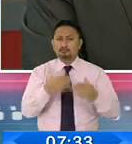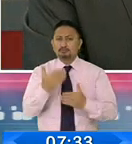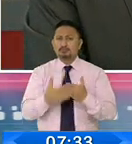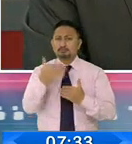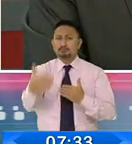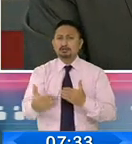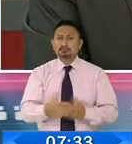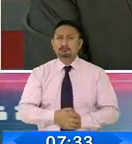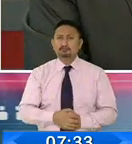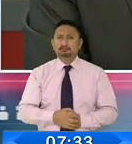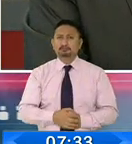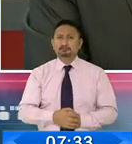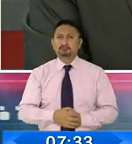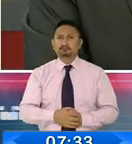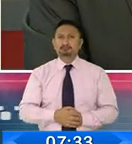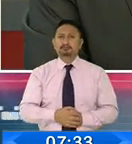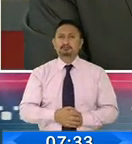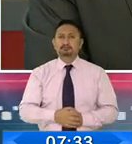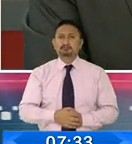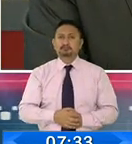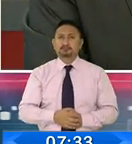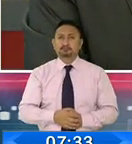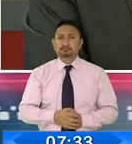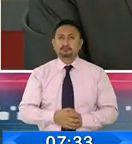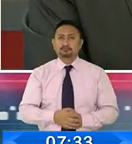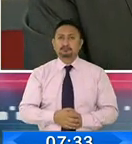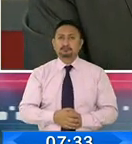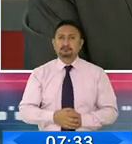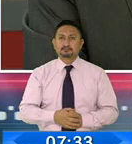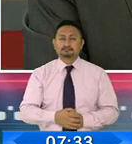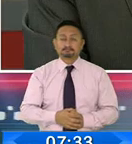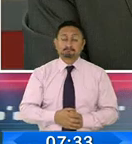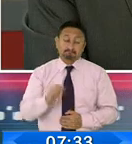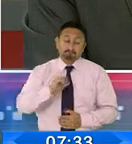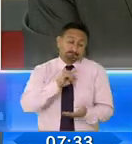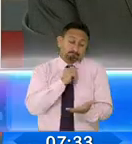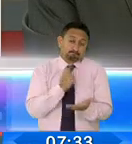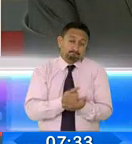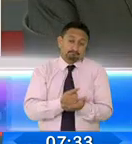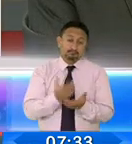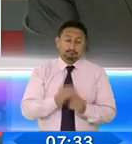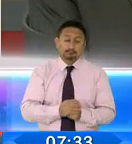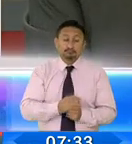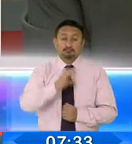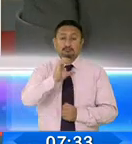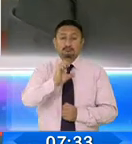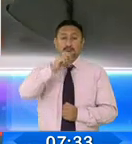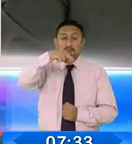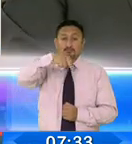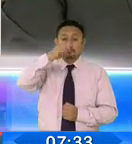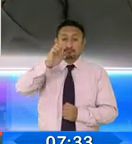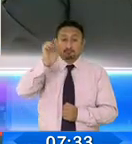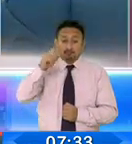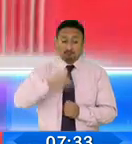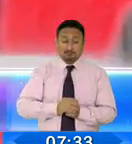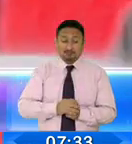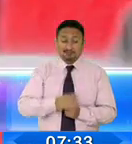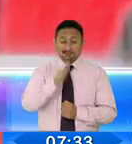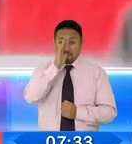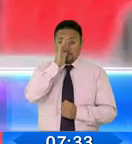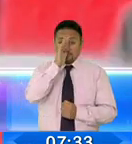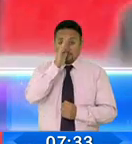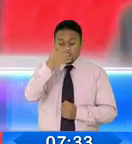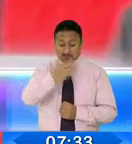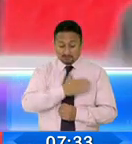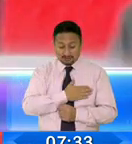a esto? Sí, en realidad el Consejo Nacional Electoral se burla de los ecuatorianos, no solamente de